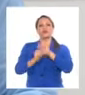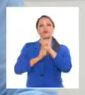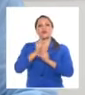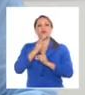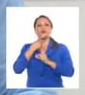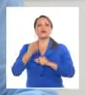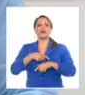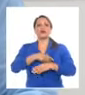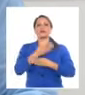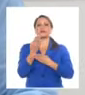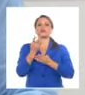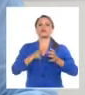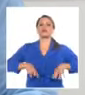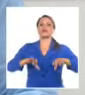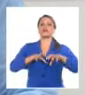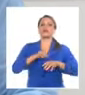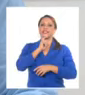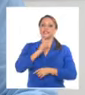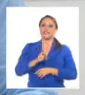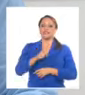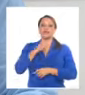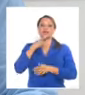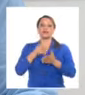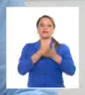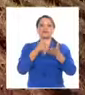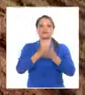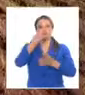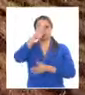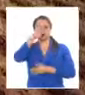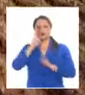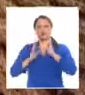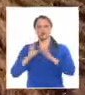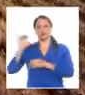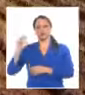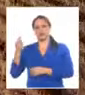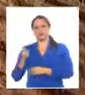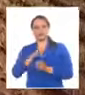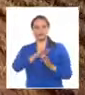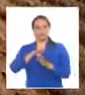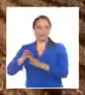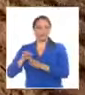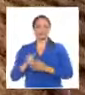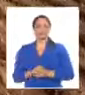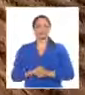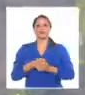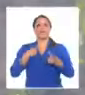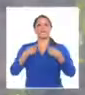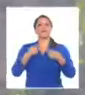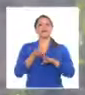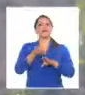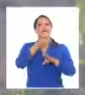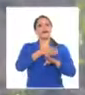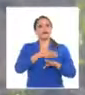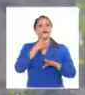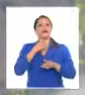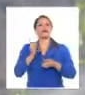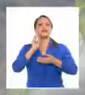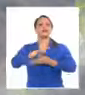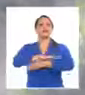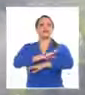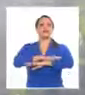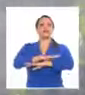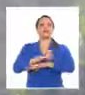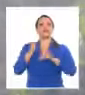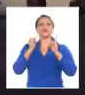actual que enfrenta el país en el orden económico. Como ha ocurrido en plenos anteriores, el buro político rendirá